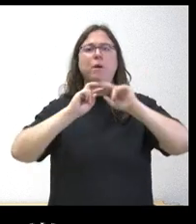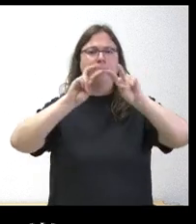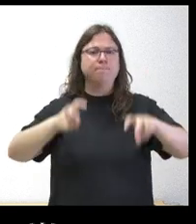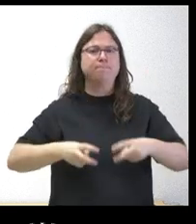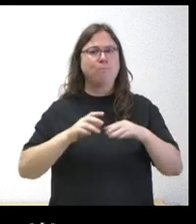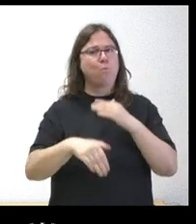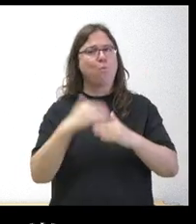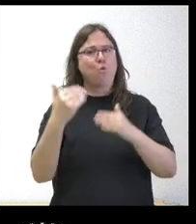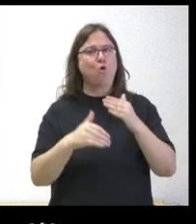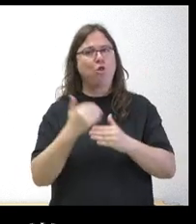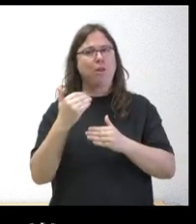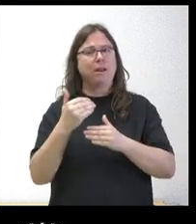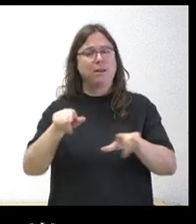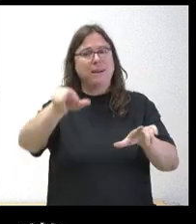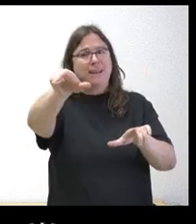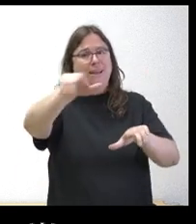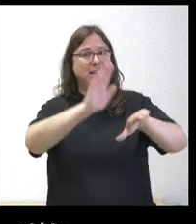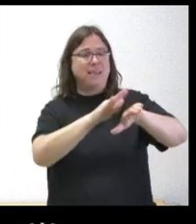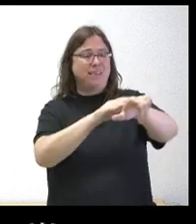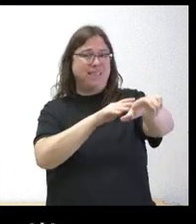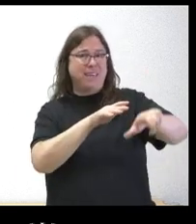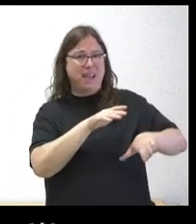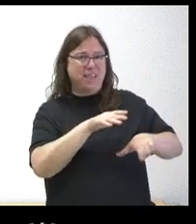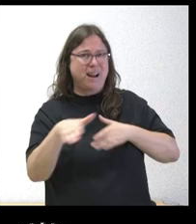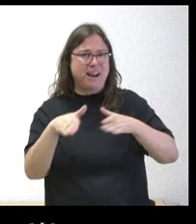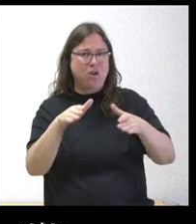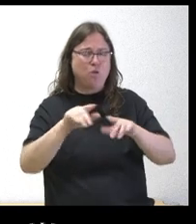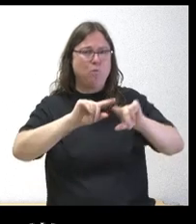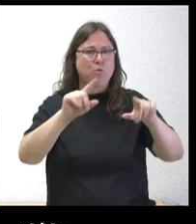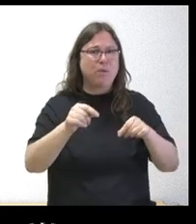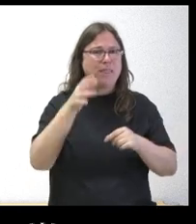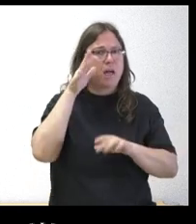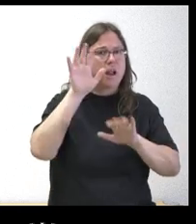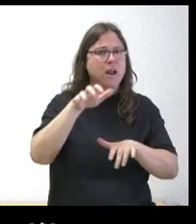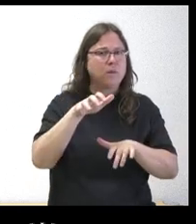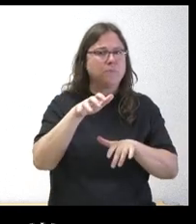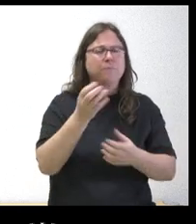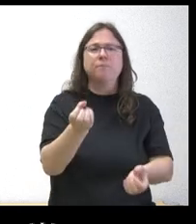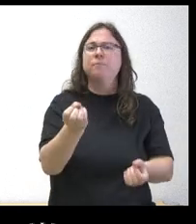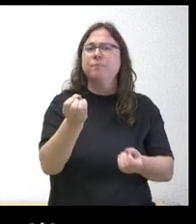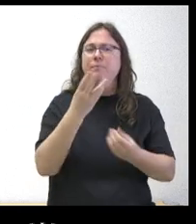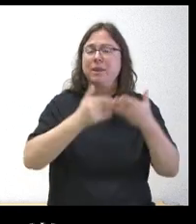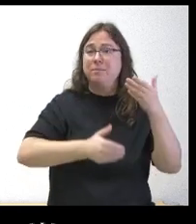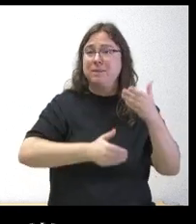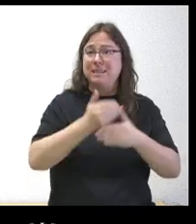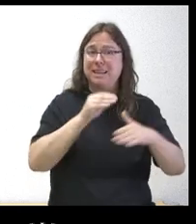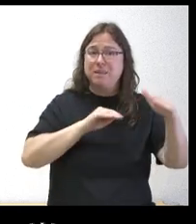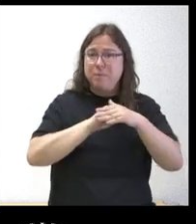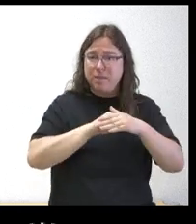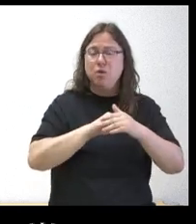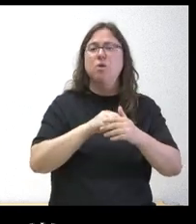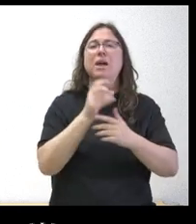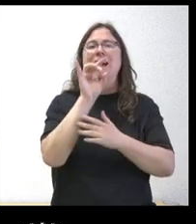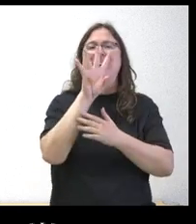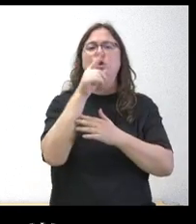de la margen izquierda del Forma en la provincia de León de varios municipios nos informaban en una nota de prensa de esa inversión de esa cuantía 14